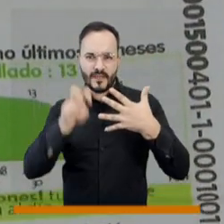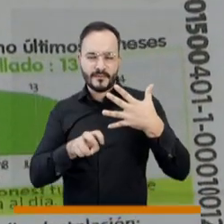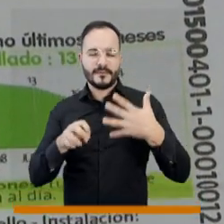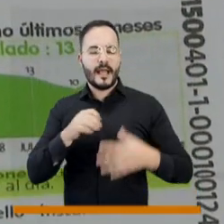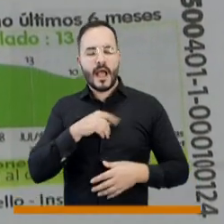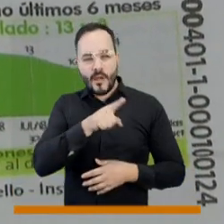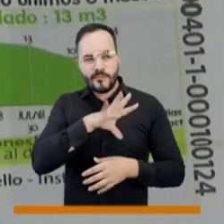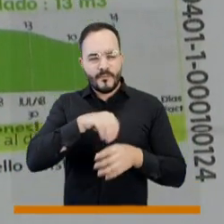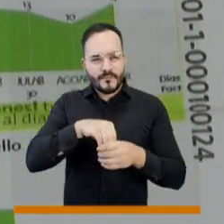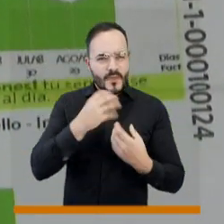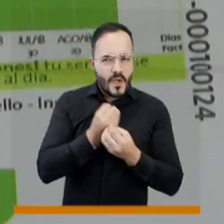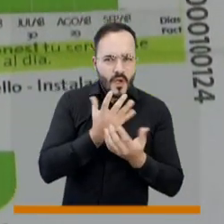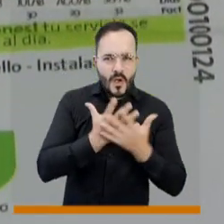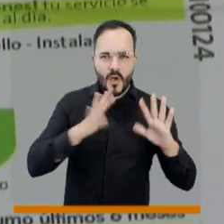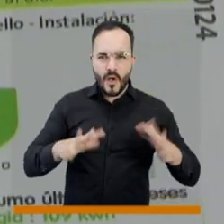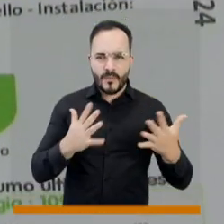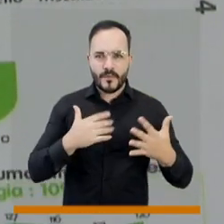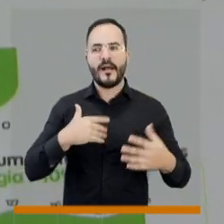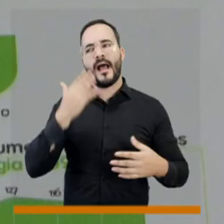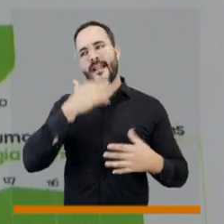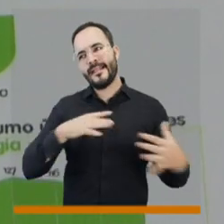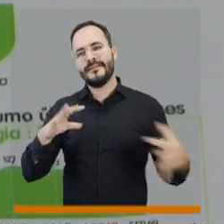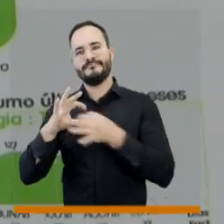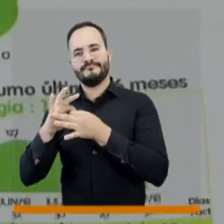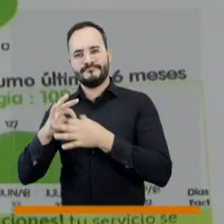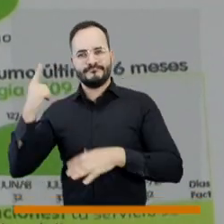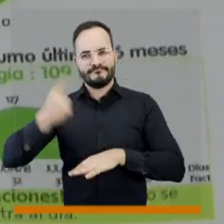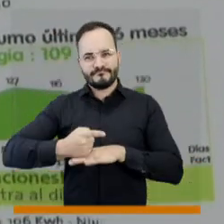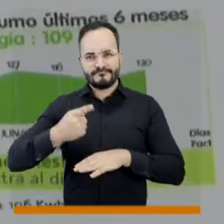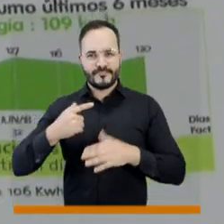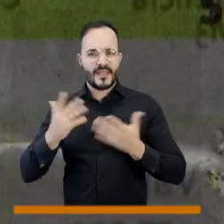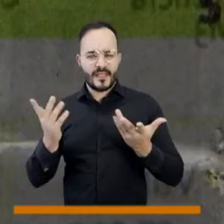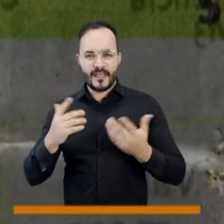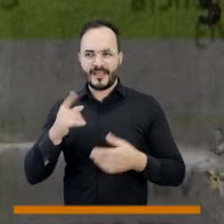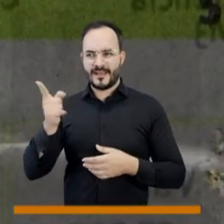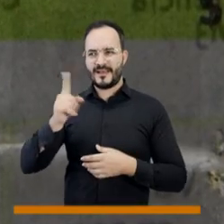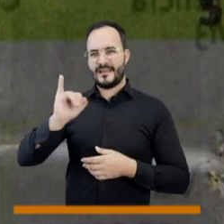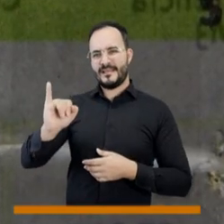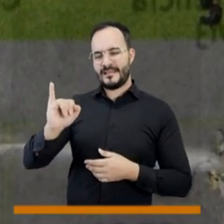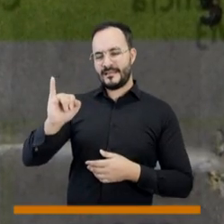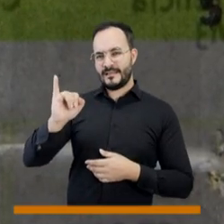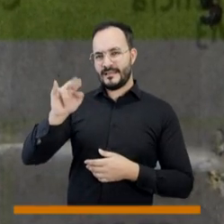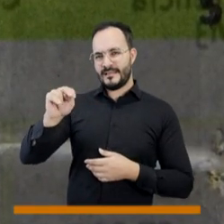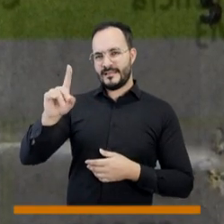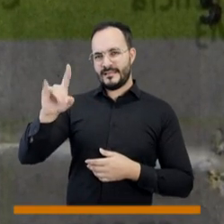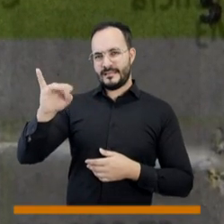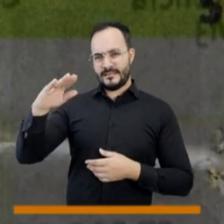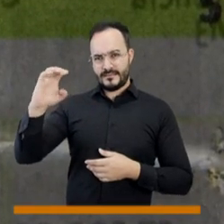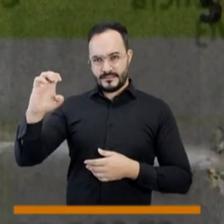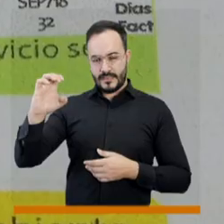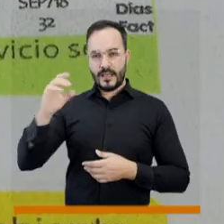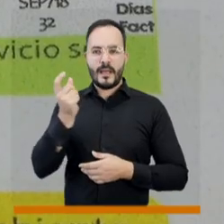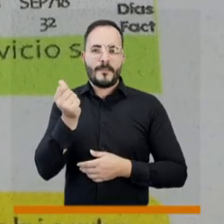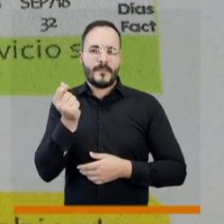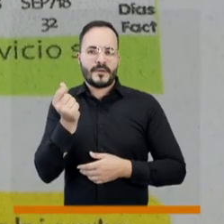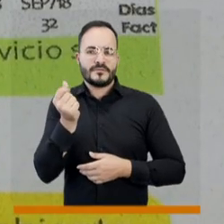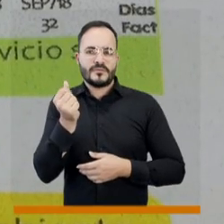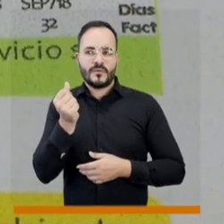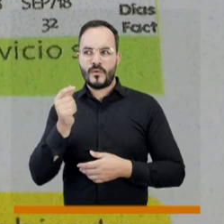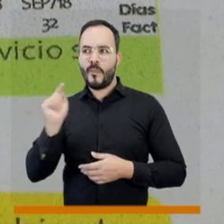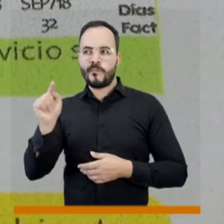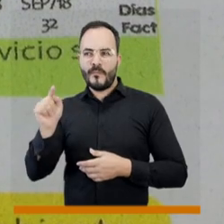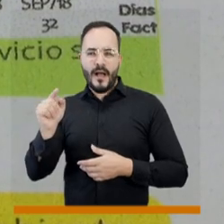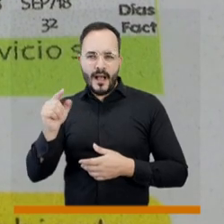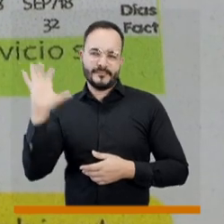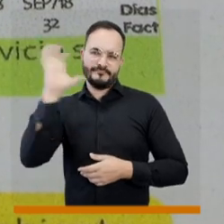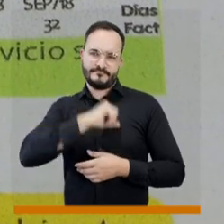mecanismo de actualización de precios que está asociado a un índice, que se llama el IPP, el Índice de Precio al Productor. Y el